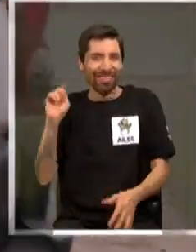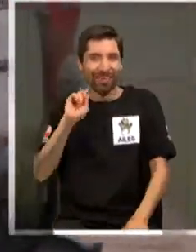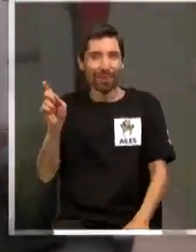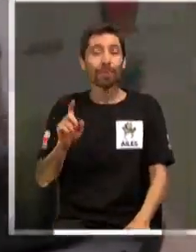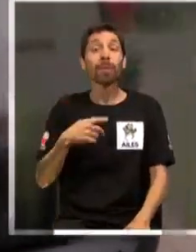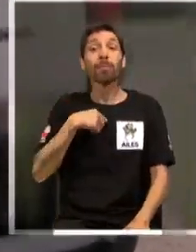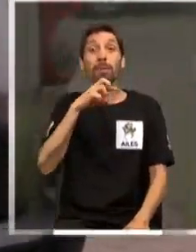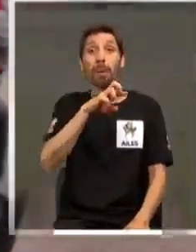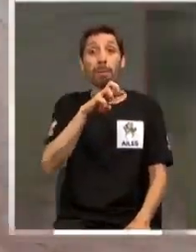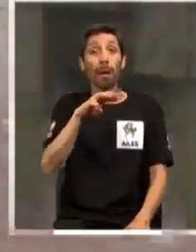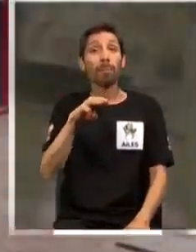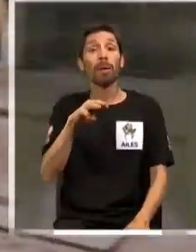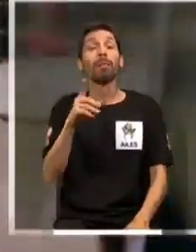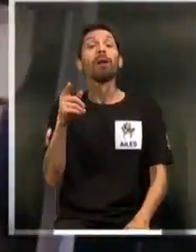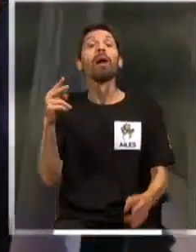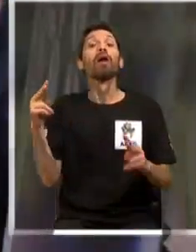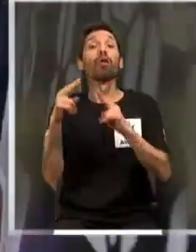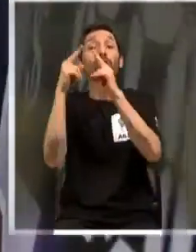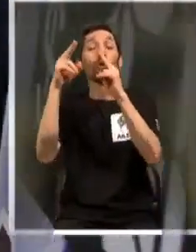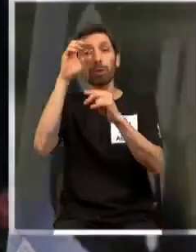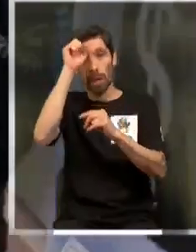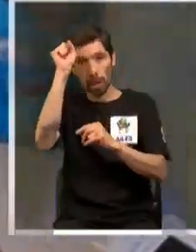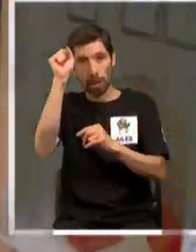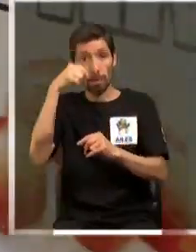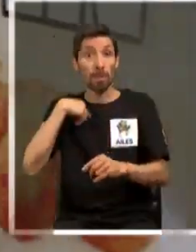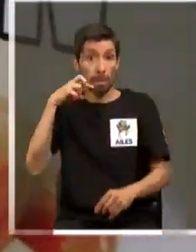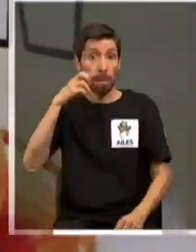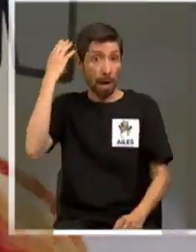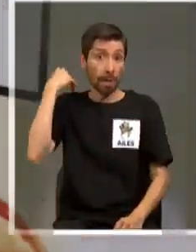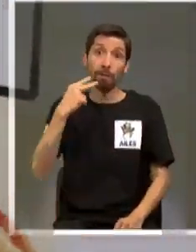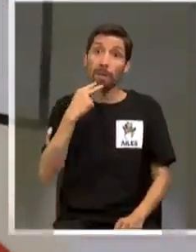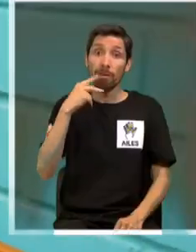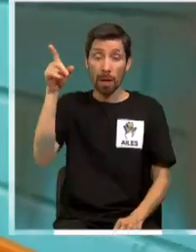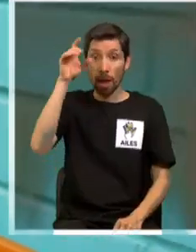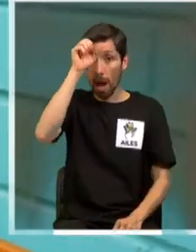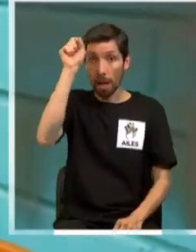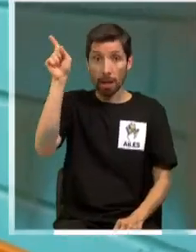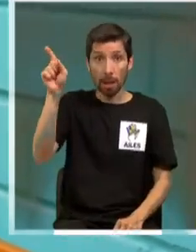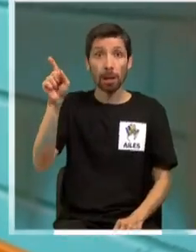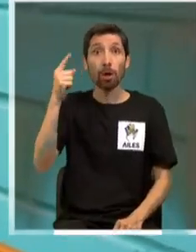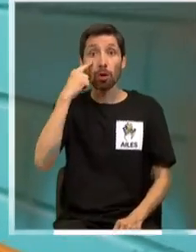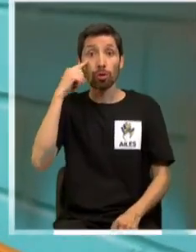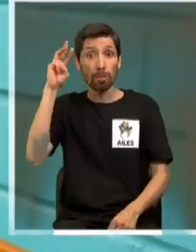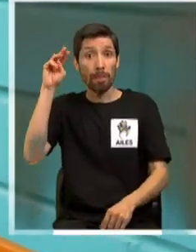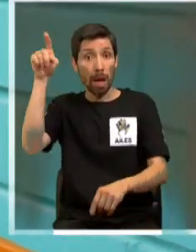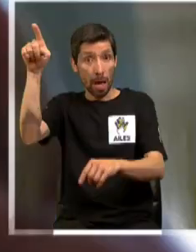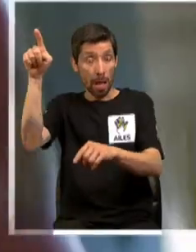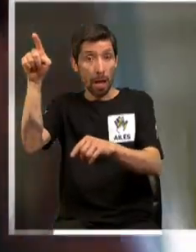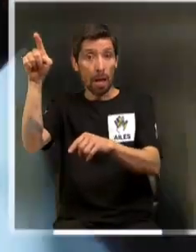Mis padres se conocieron en Argentina. Mi padre vivió en Argentina, conoció a mi mamá y se vinieron.